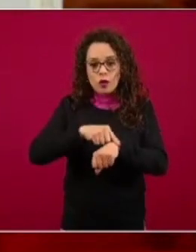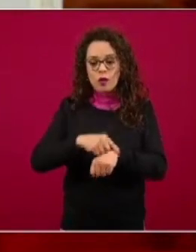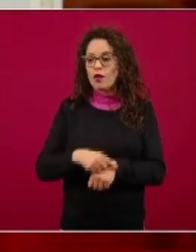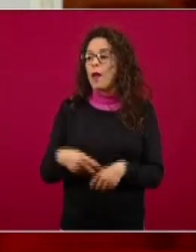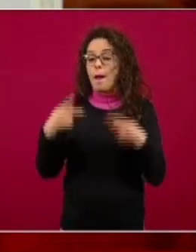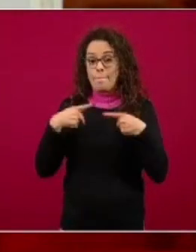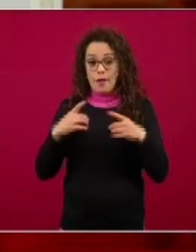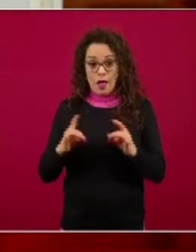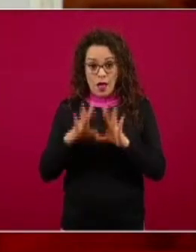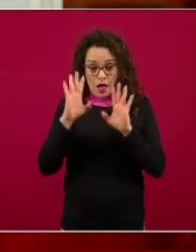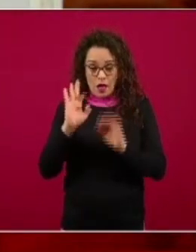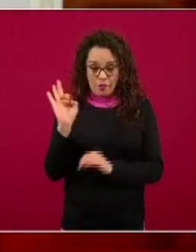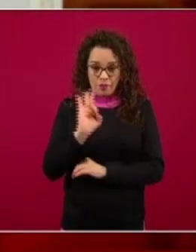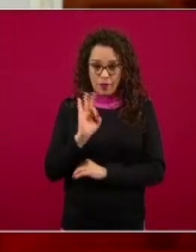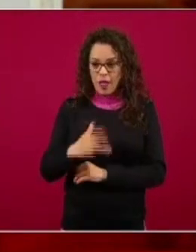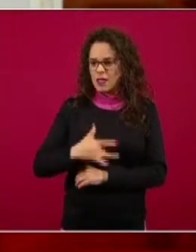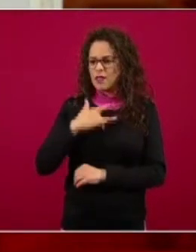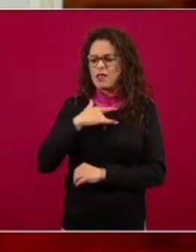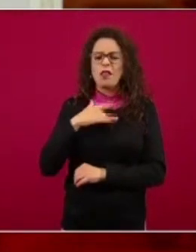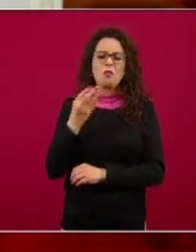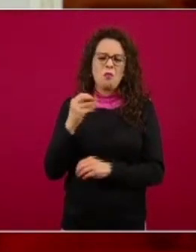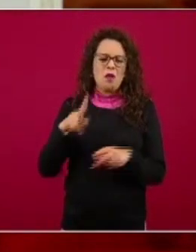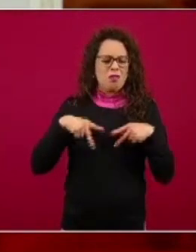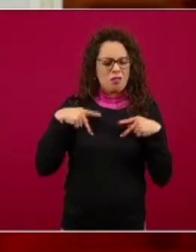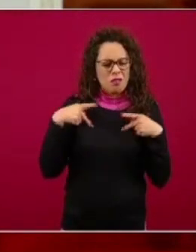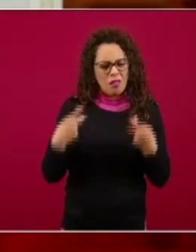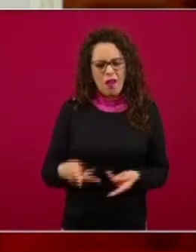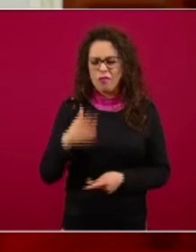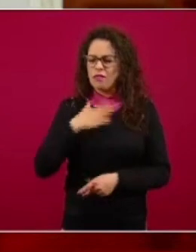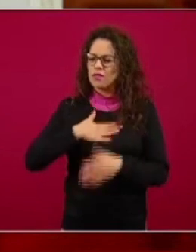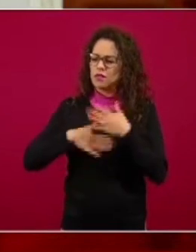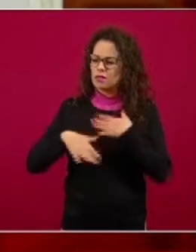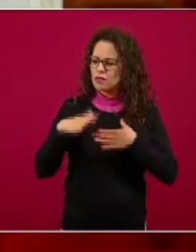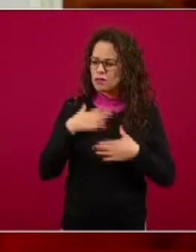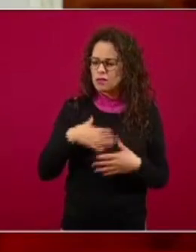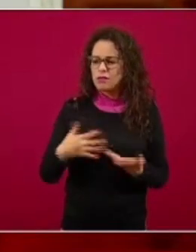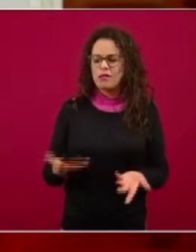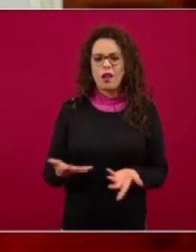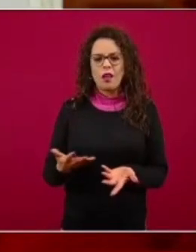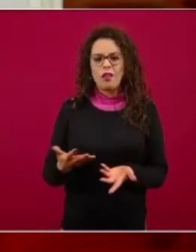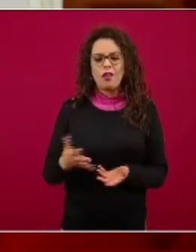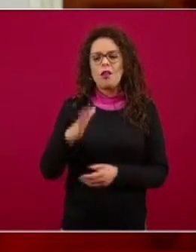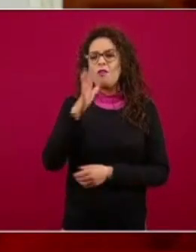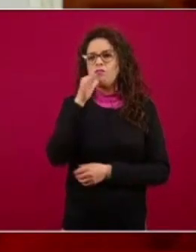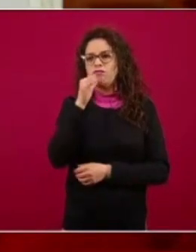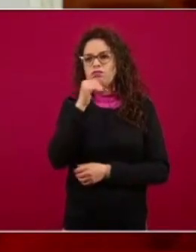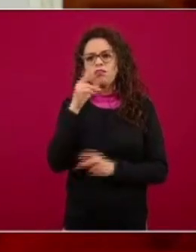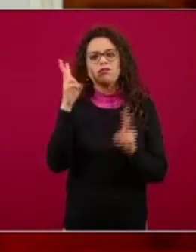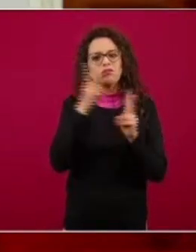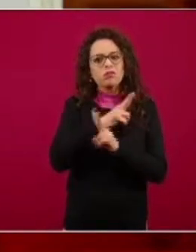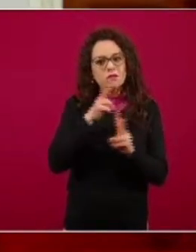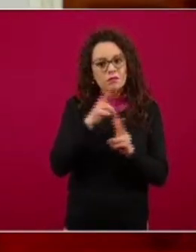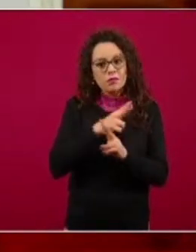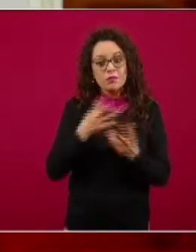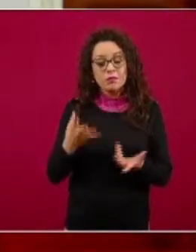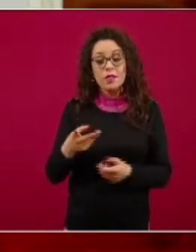síntomas respiratorios, pues inmediatamente debería, a nivel de todos los estados, buscar la atención